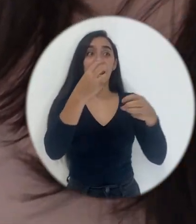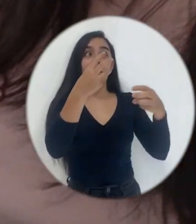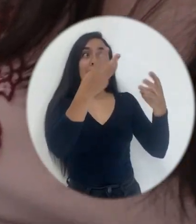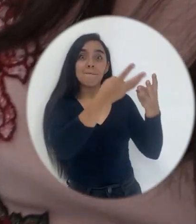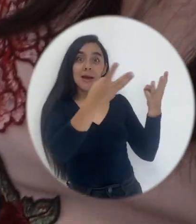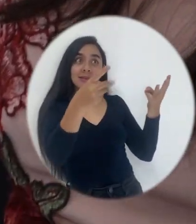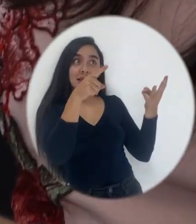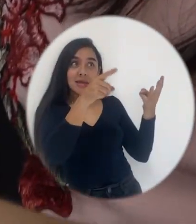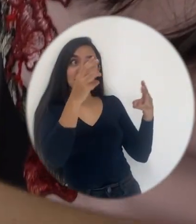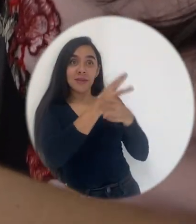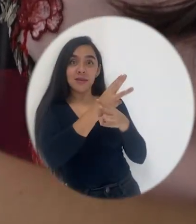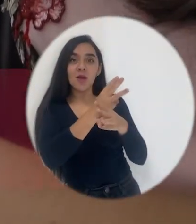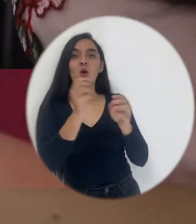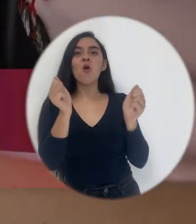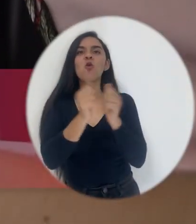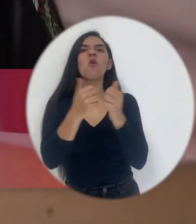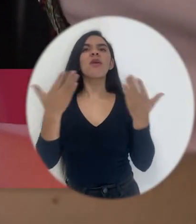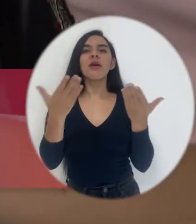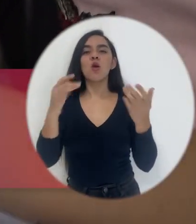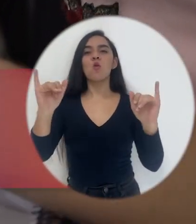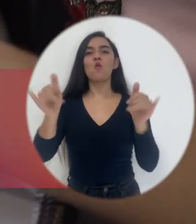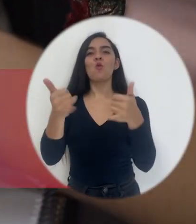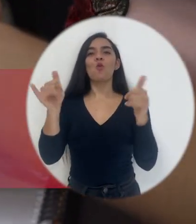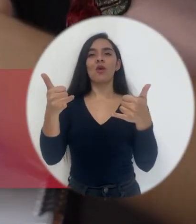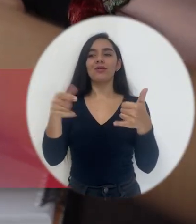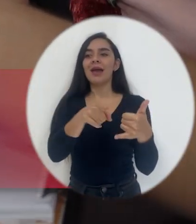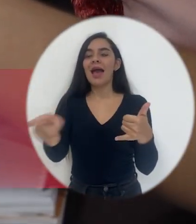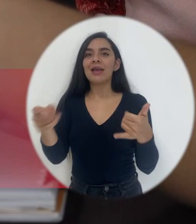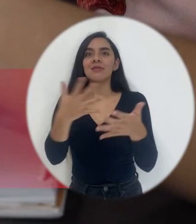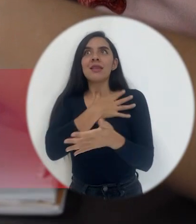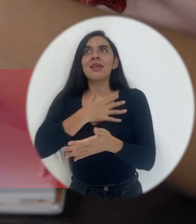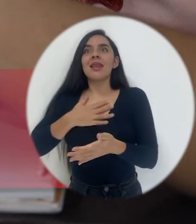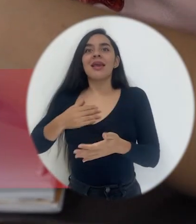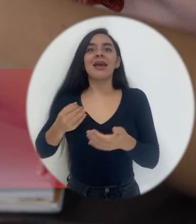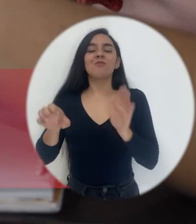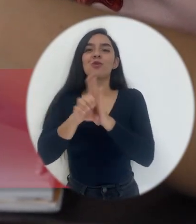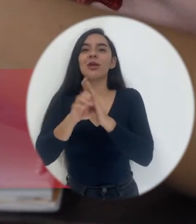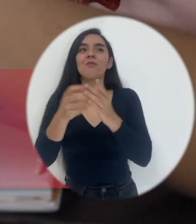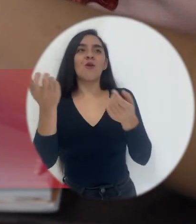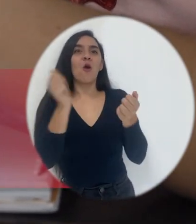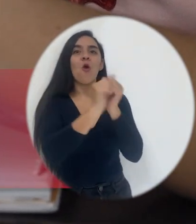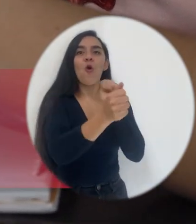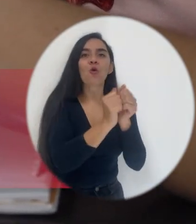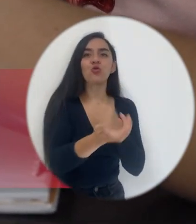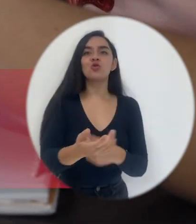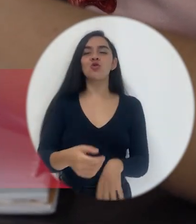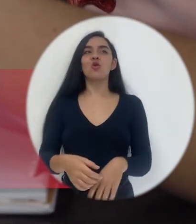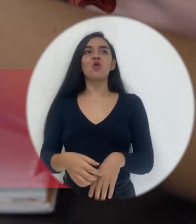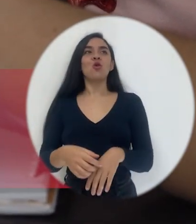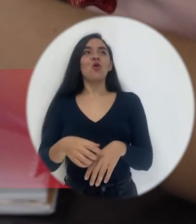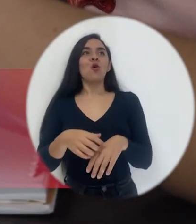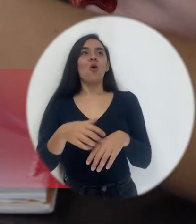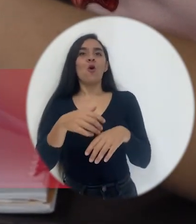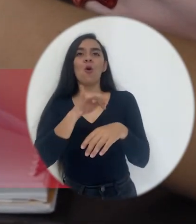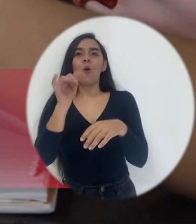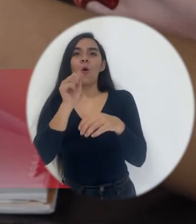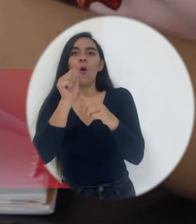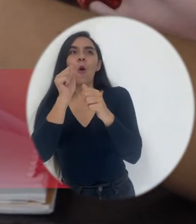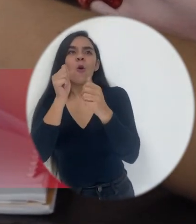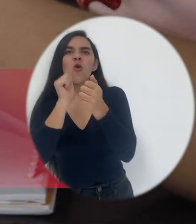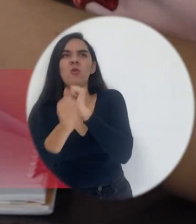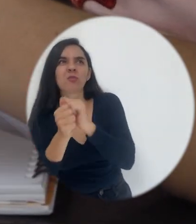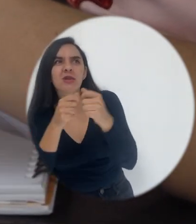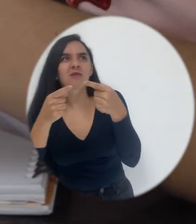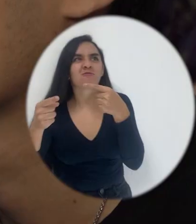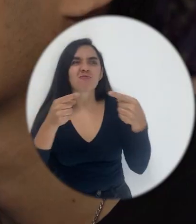ellos sientan que están... Y así les encanta aprender y hacer concursos, competencias, ¿verdad? Aunque a veces nos dicen que las competencias,